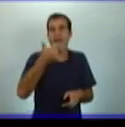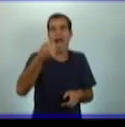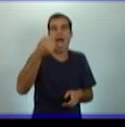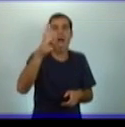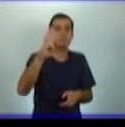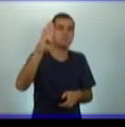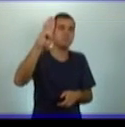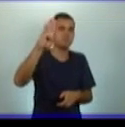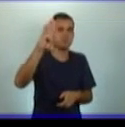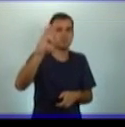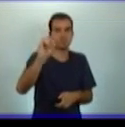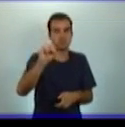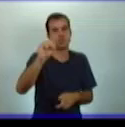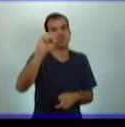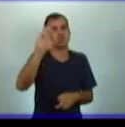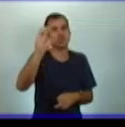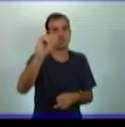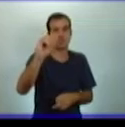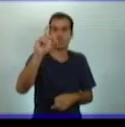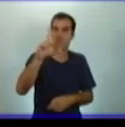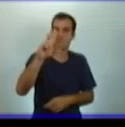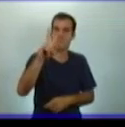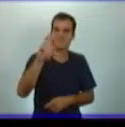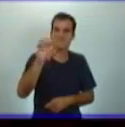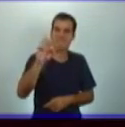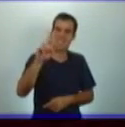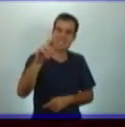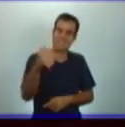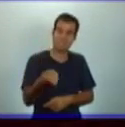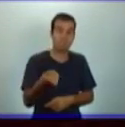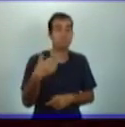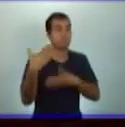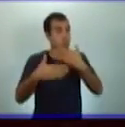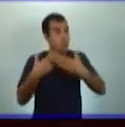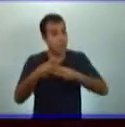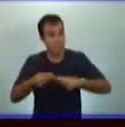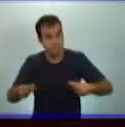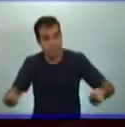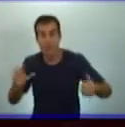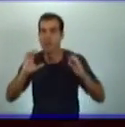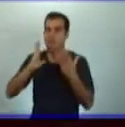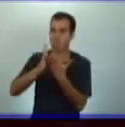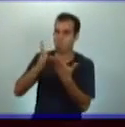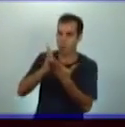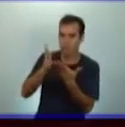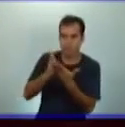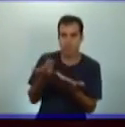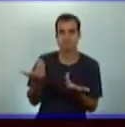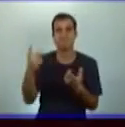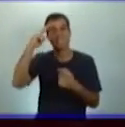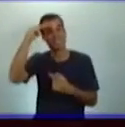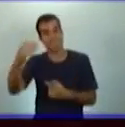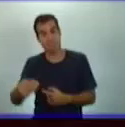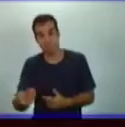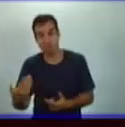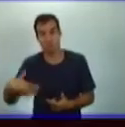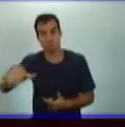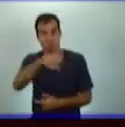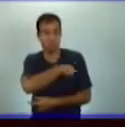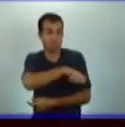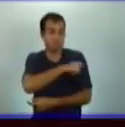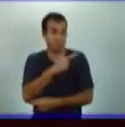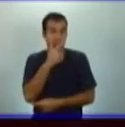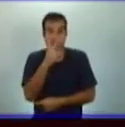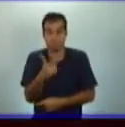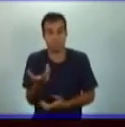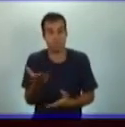el problema de la tierra, el problema de la educación, el problema de la salud, el problema de